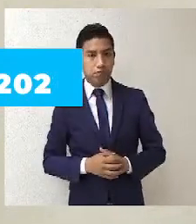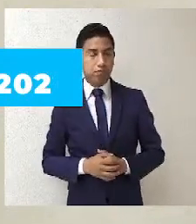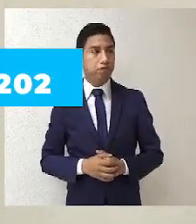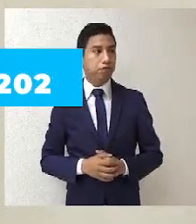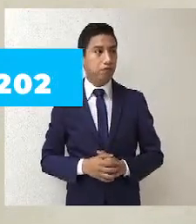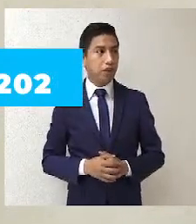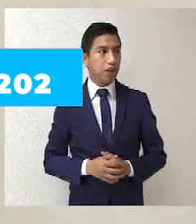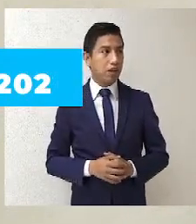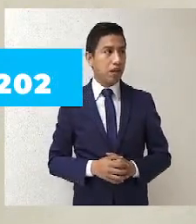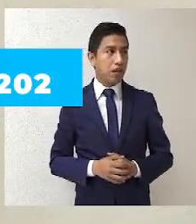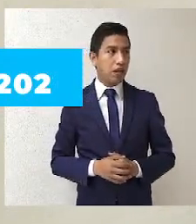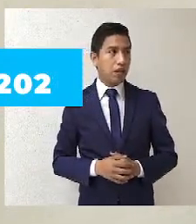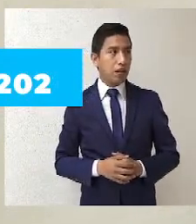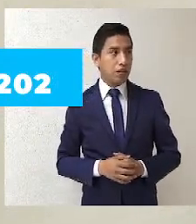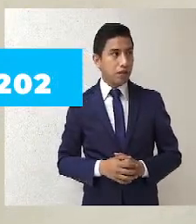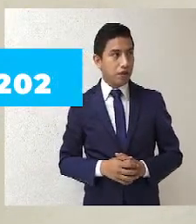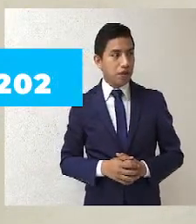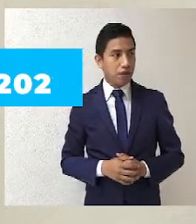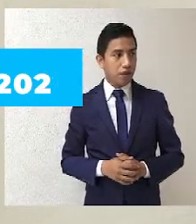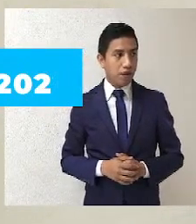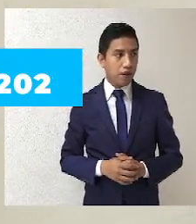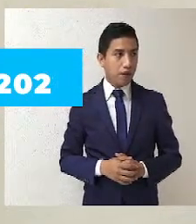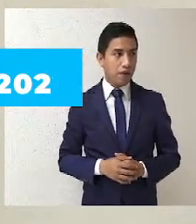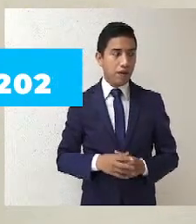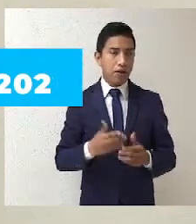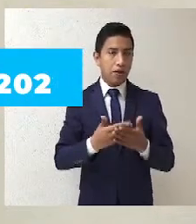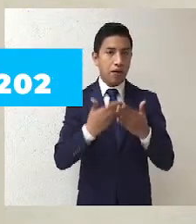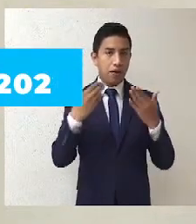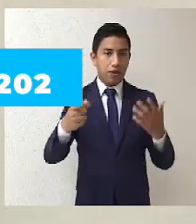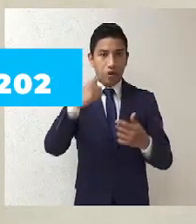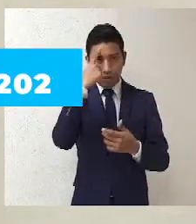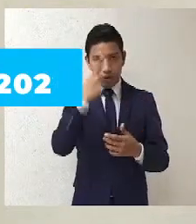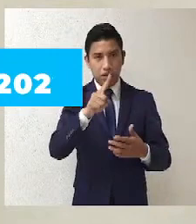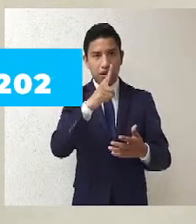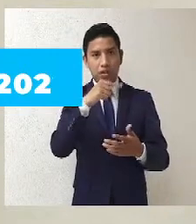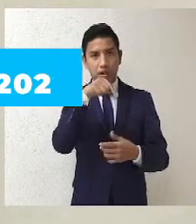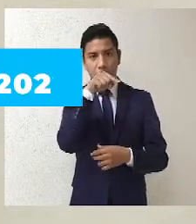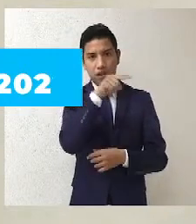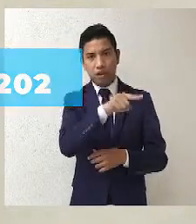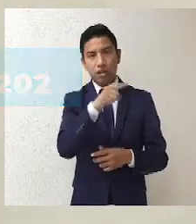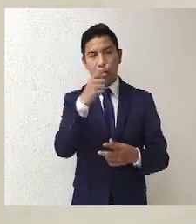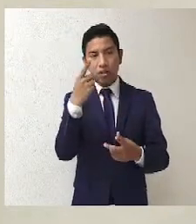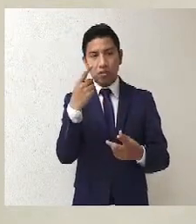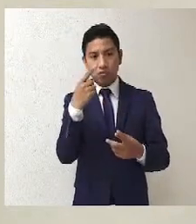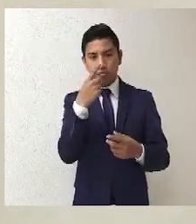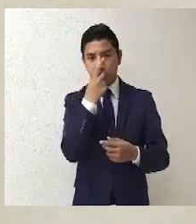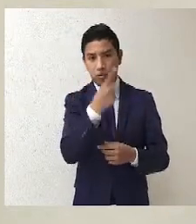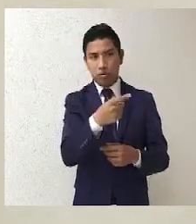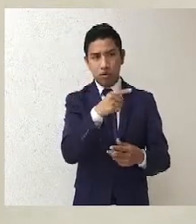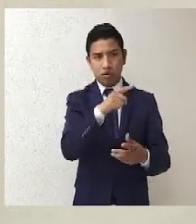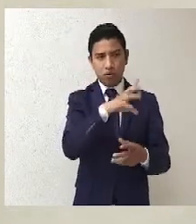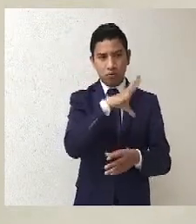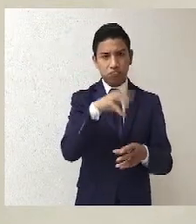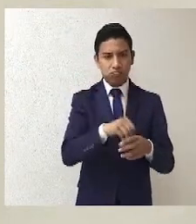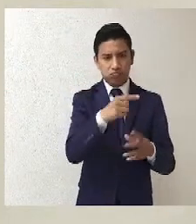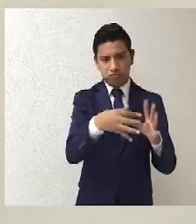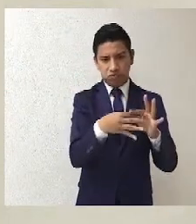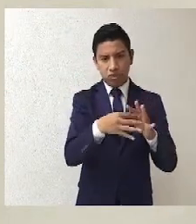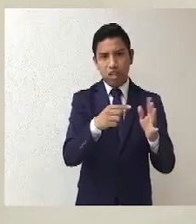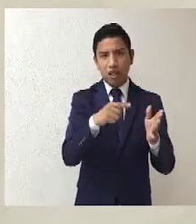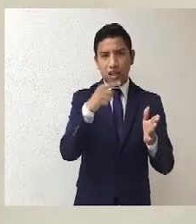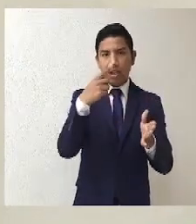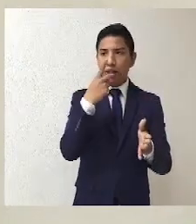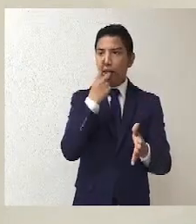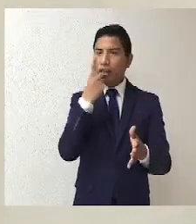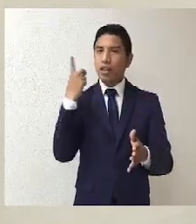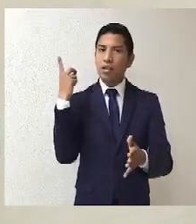Respecto de las pruebas supervenientes ofrecidas, el actor estuvo en condiciones de aportarlas desde la presentación de su demanda. Aquí lo que el promovente